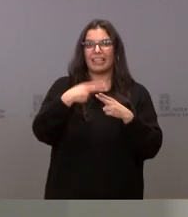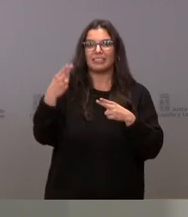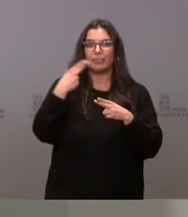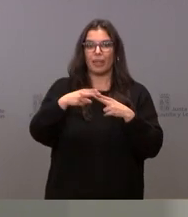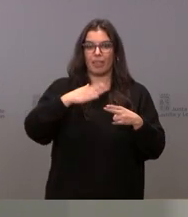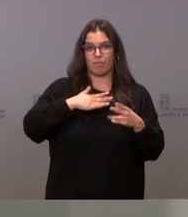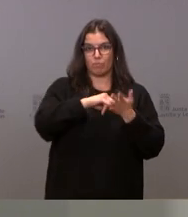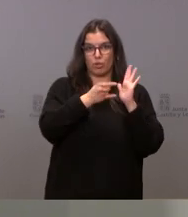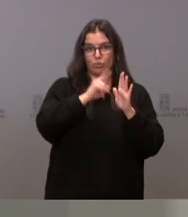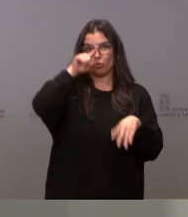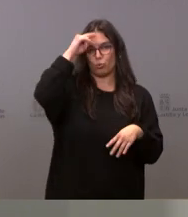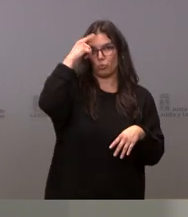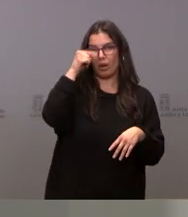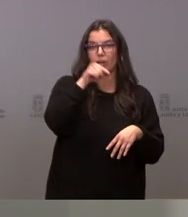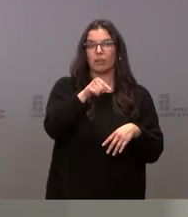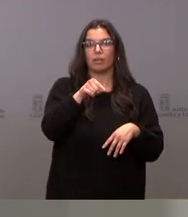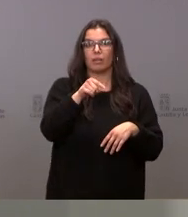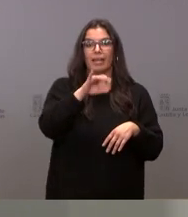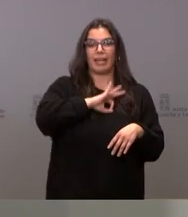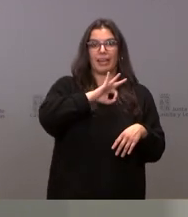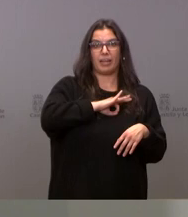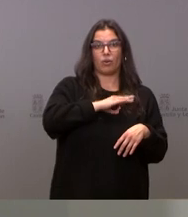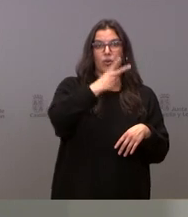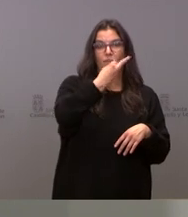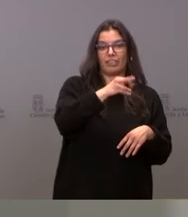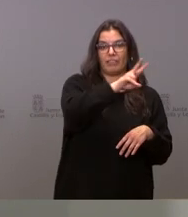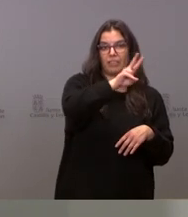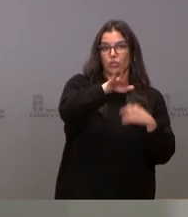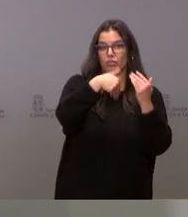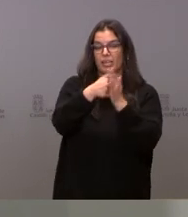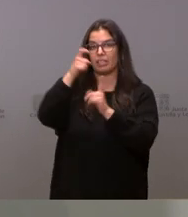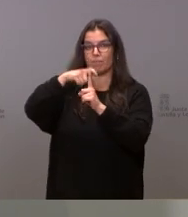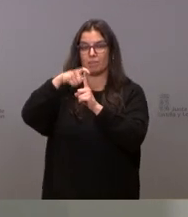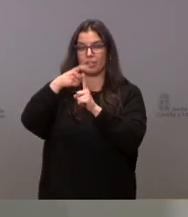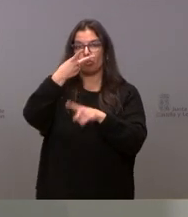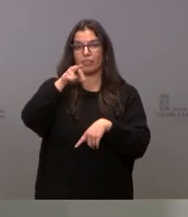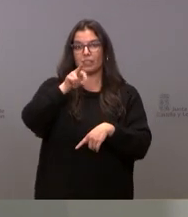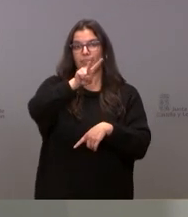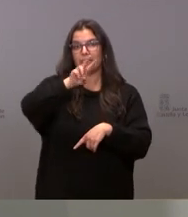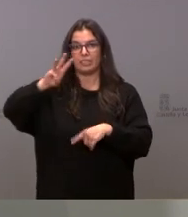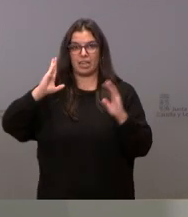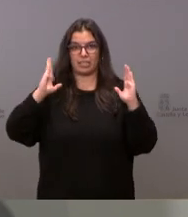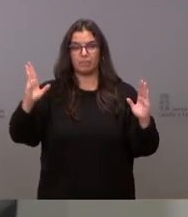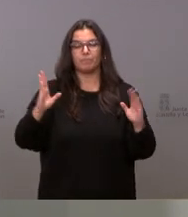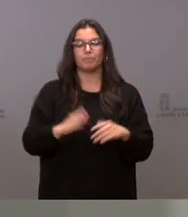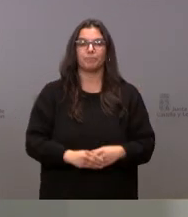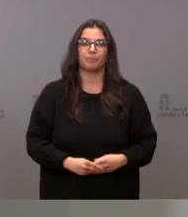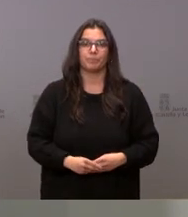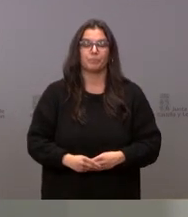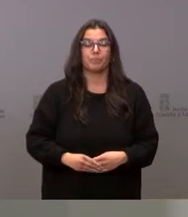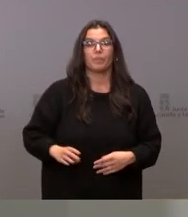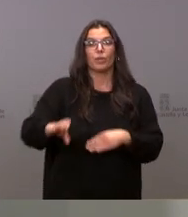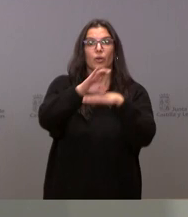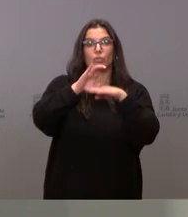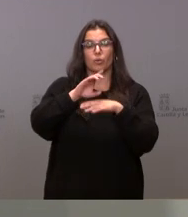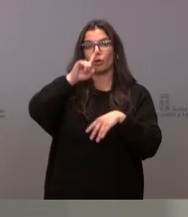este proyecto cultural entre enero de 2022 y mayo de 2023. La Consejería